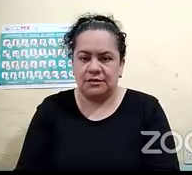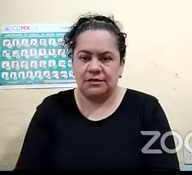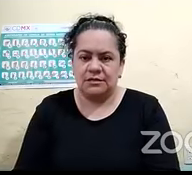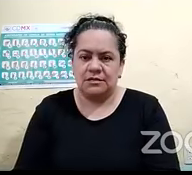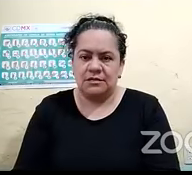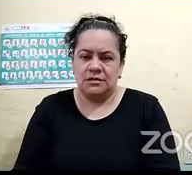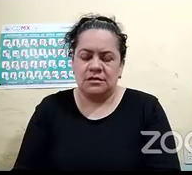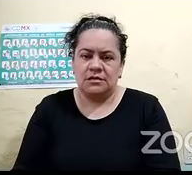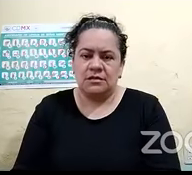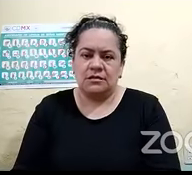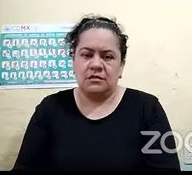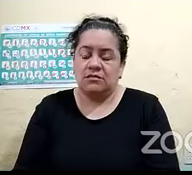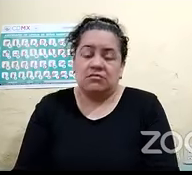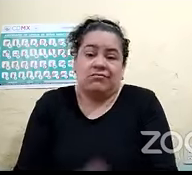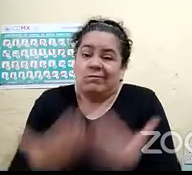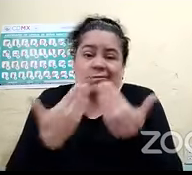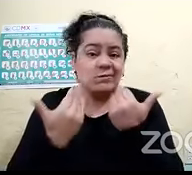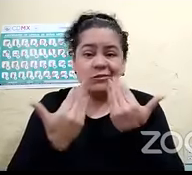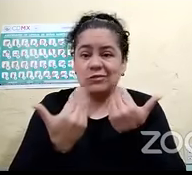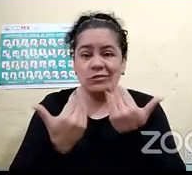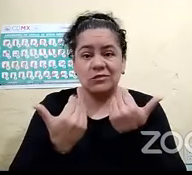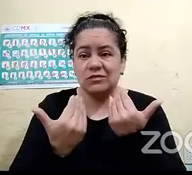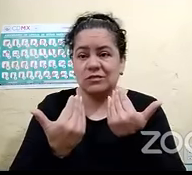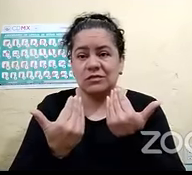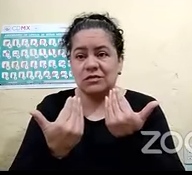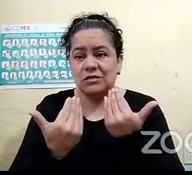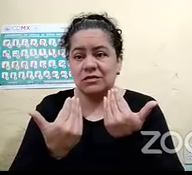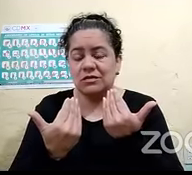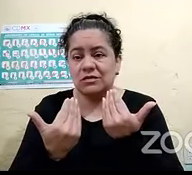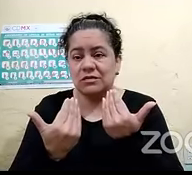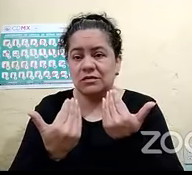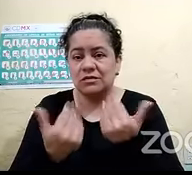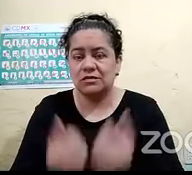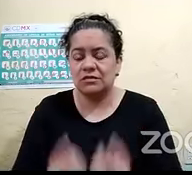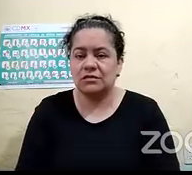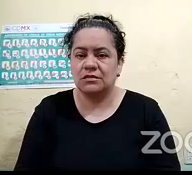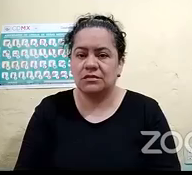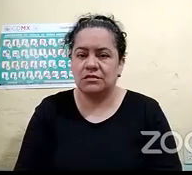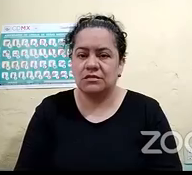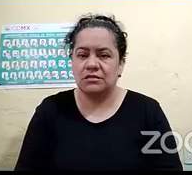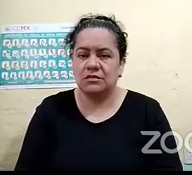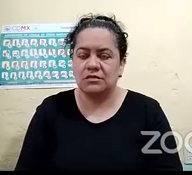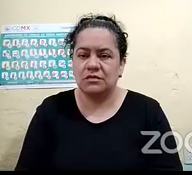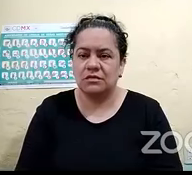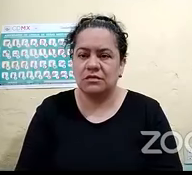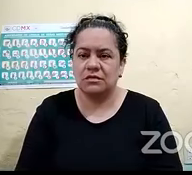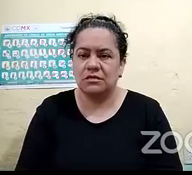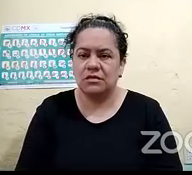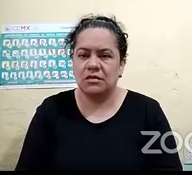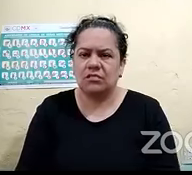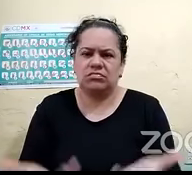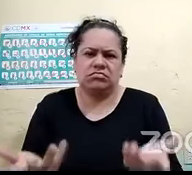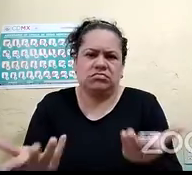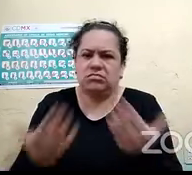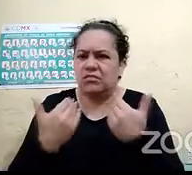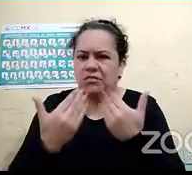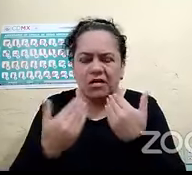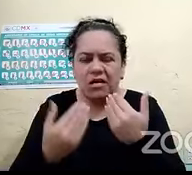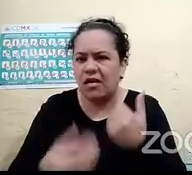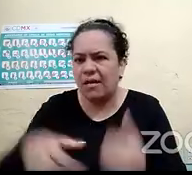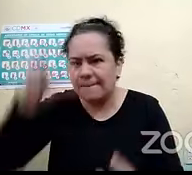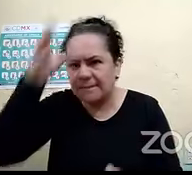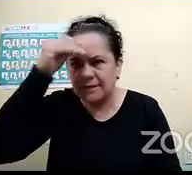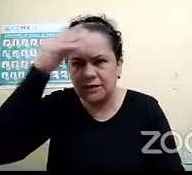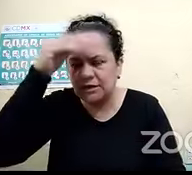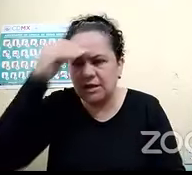nada. Si en las ciudades no hay conciencia con qué trabajo hay personas que te lo enseñan, pues